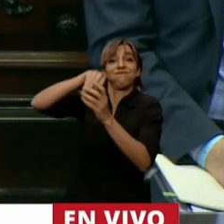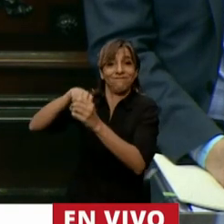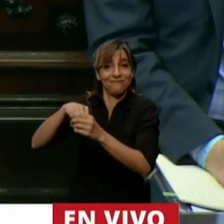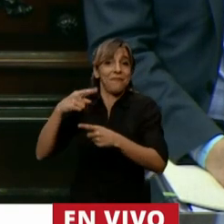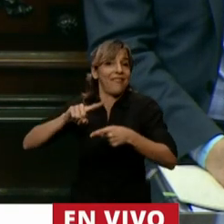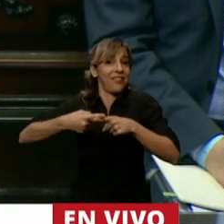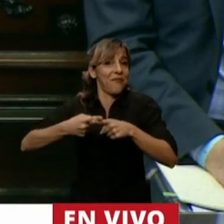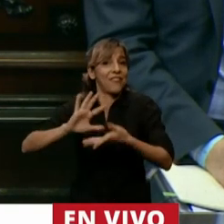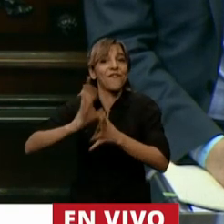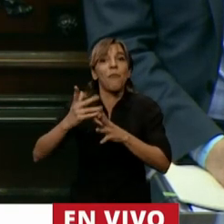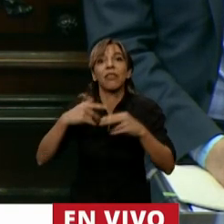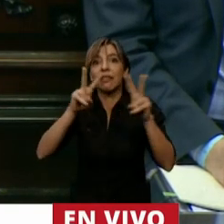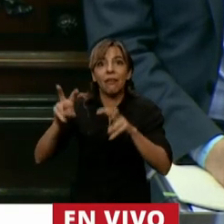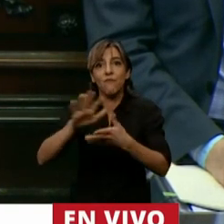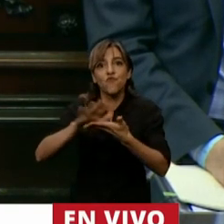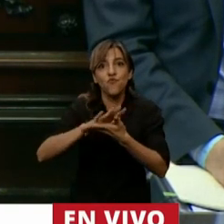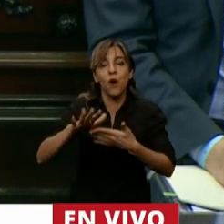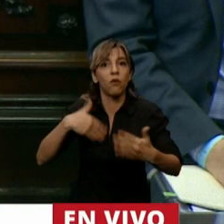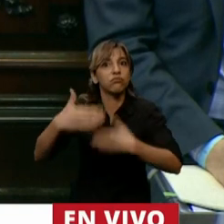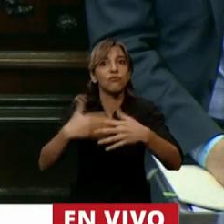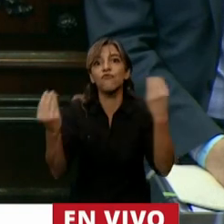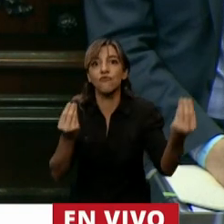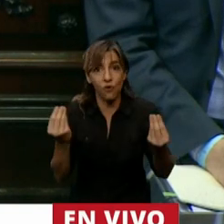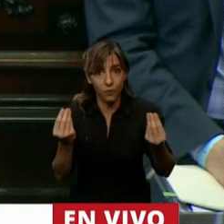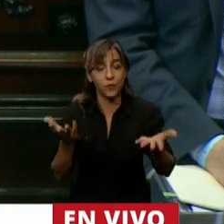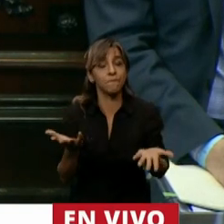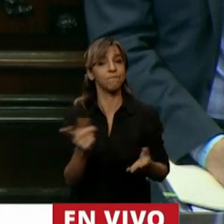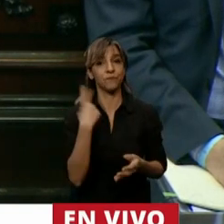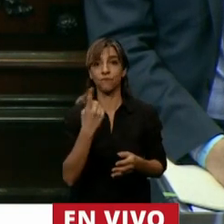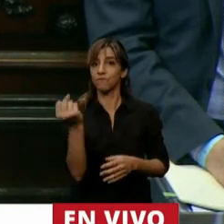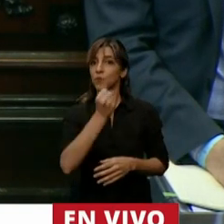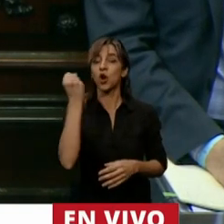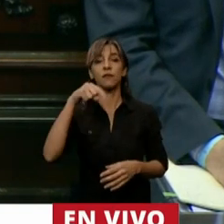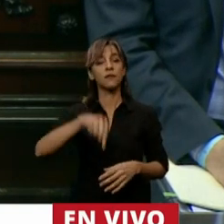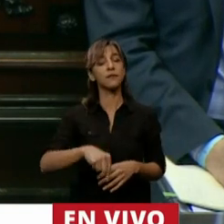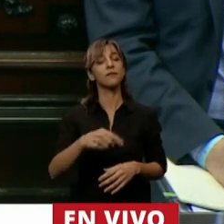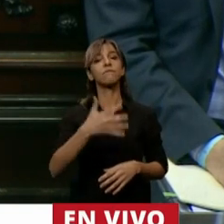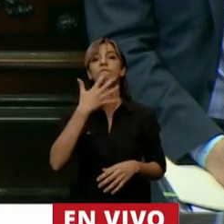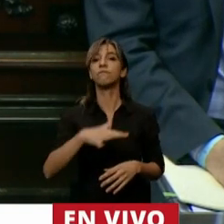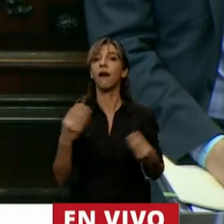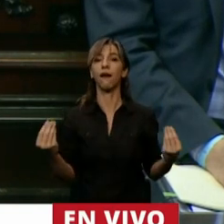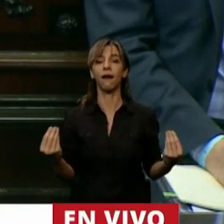lo central aquí es identificar esos pilares del debate para nosotros